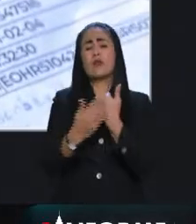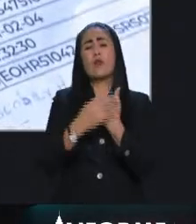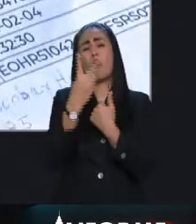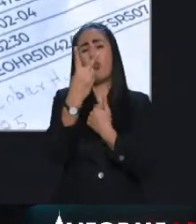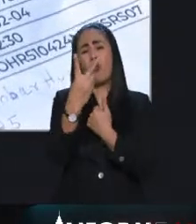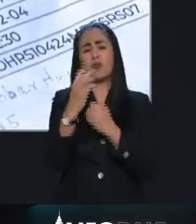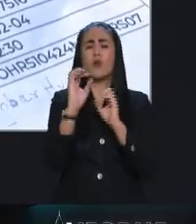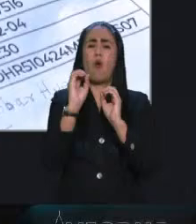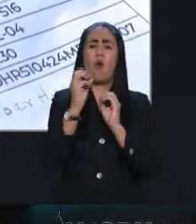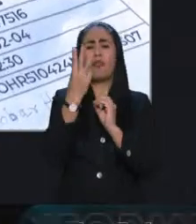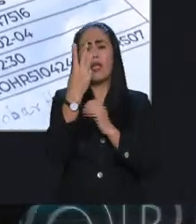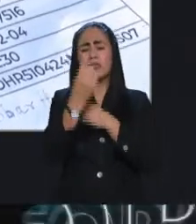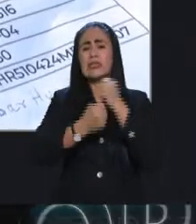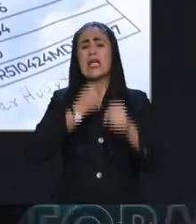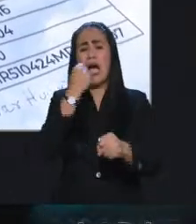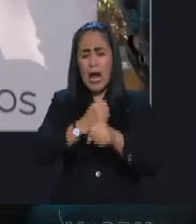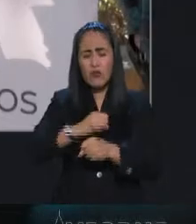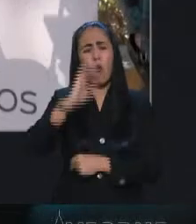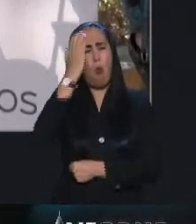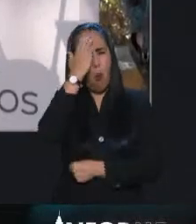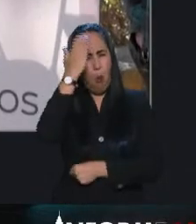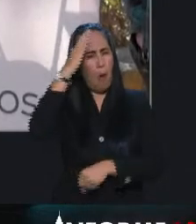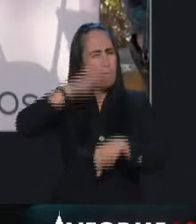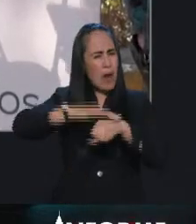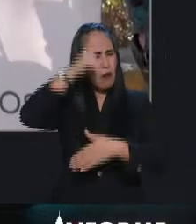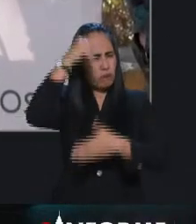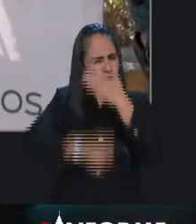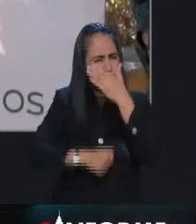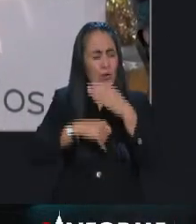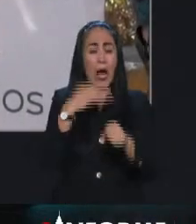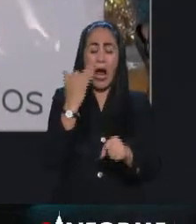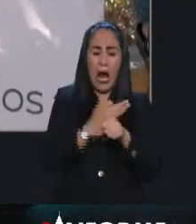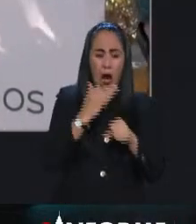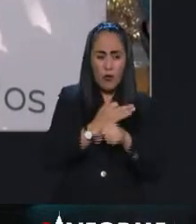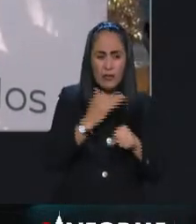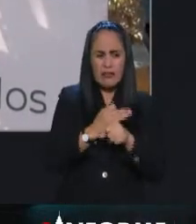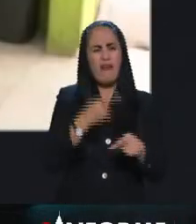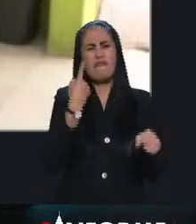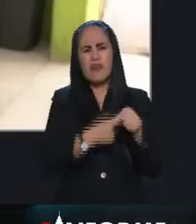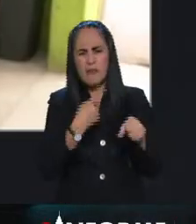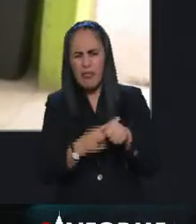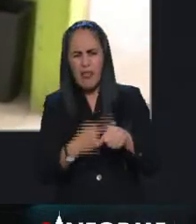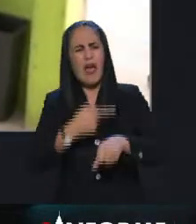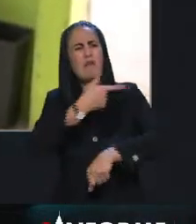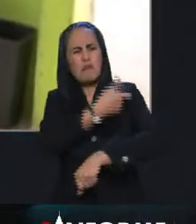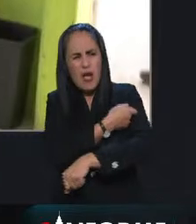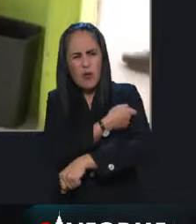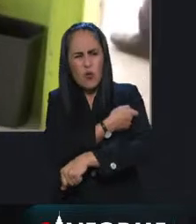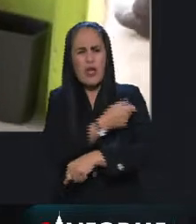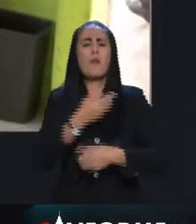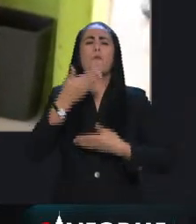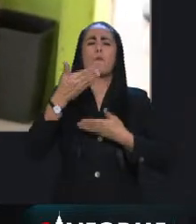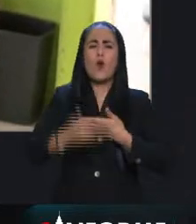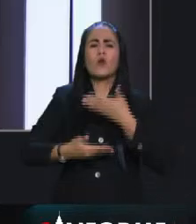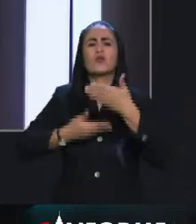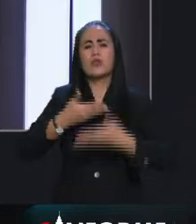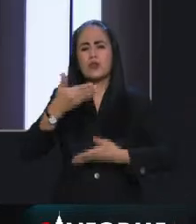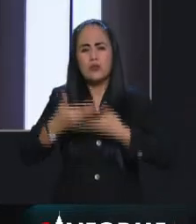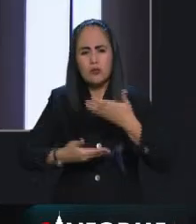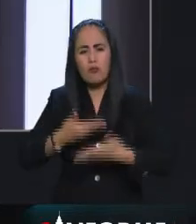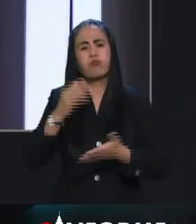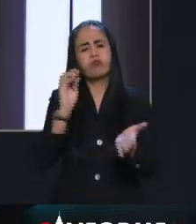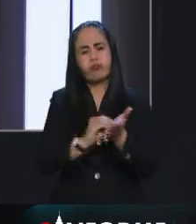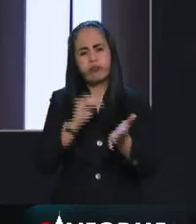No es en este momento. Esto es un proceso dinámico, tanto para la enfermedad como para las vacunas. Oiga, doctor, hoy el doctor